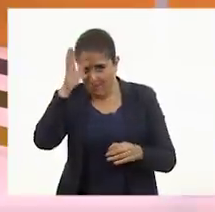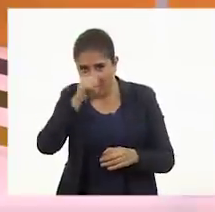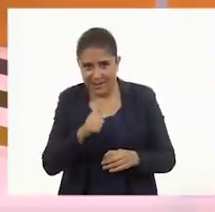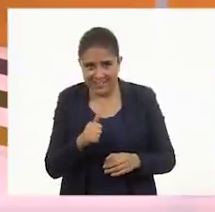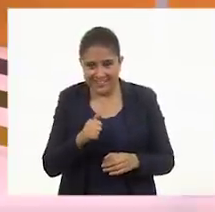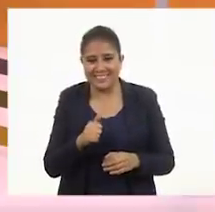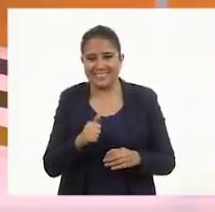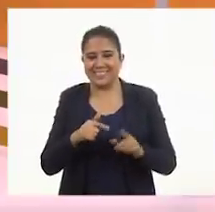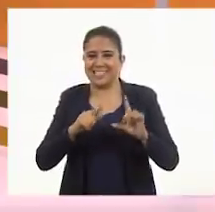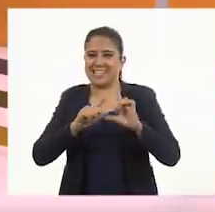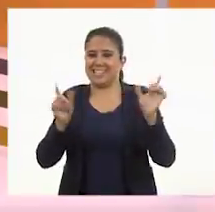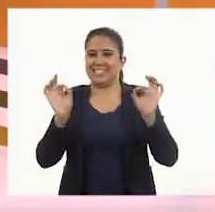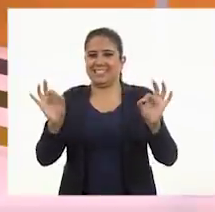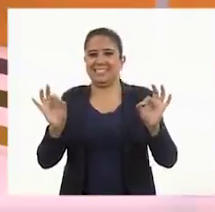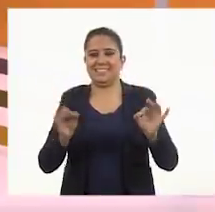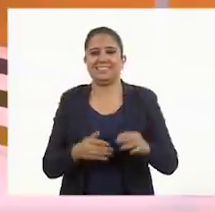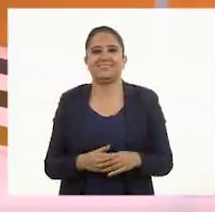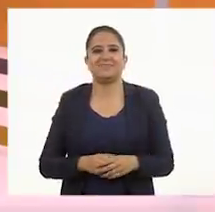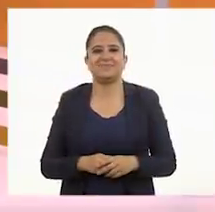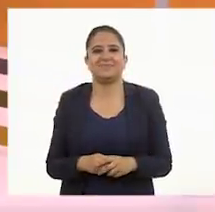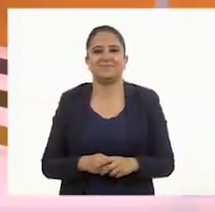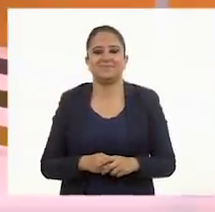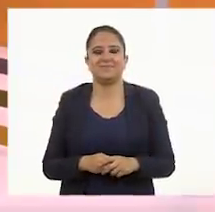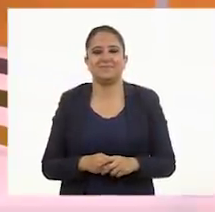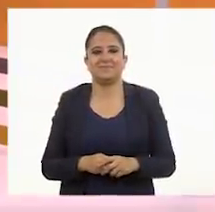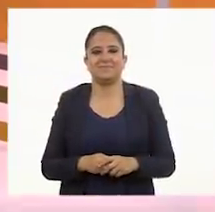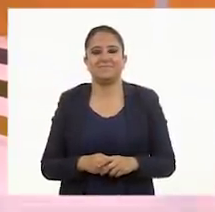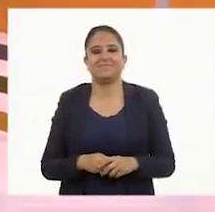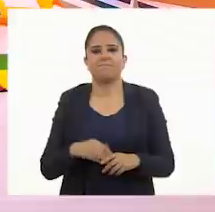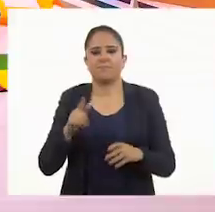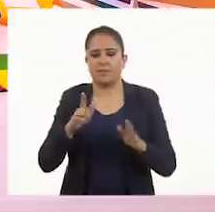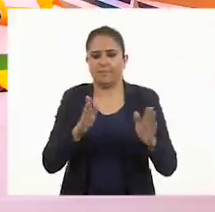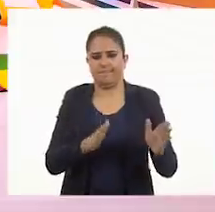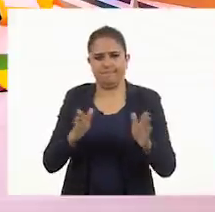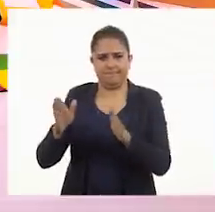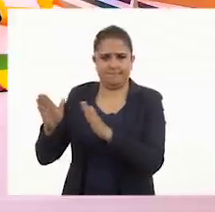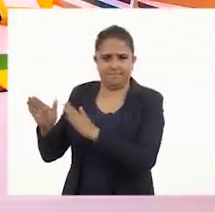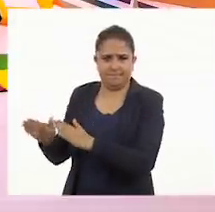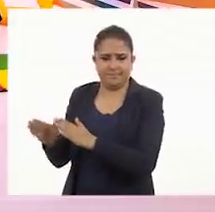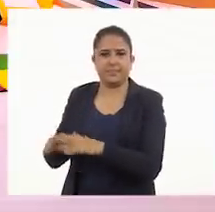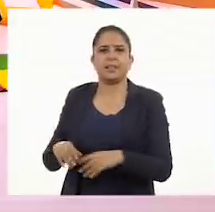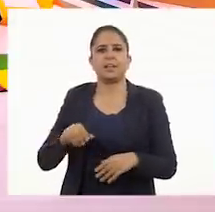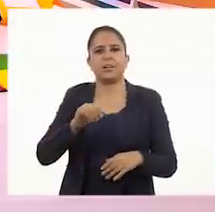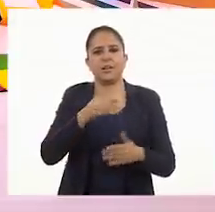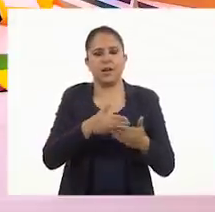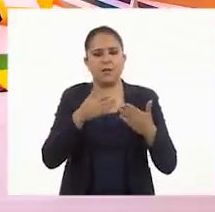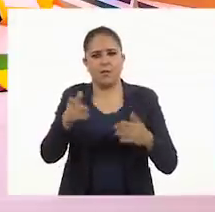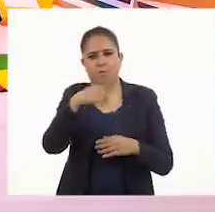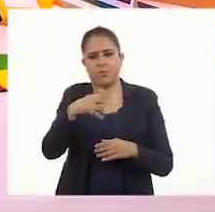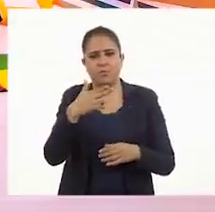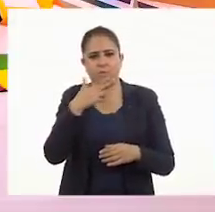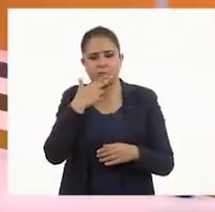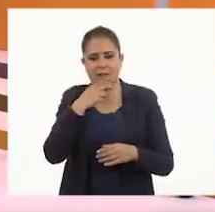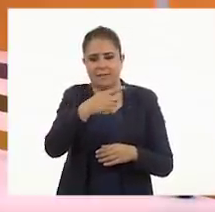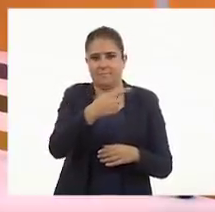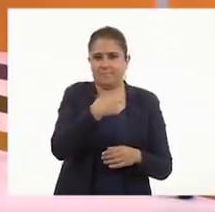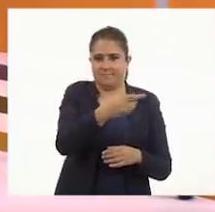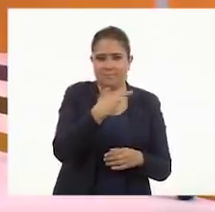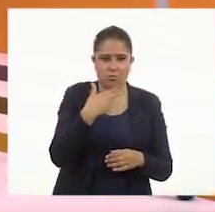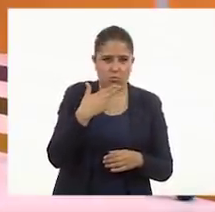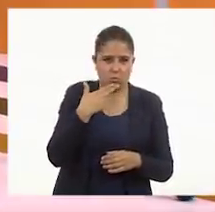¿Listo? Ok. Esto la vamos a dejar a un ladito y estas son las que vamos a utilizar nosotros,